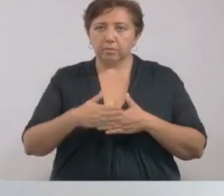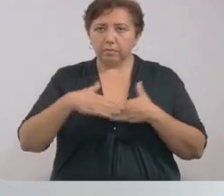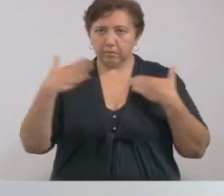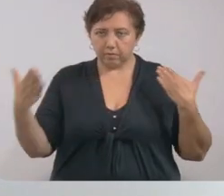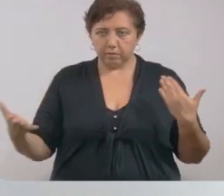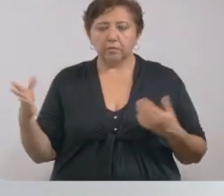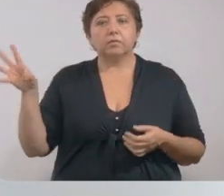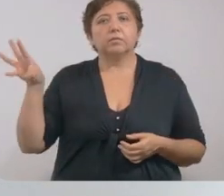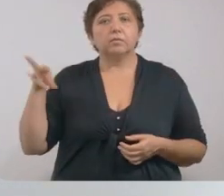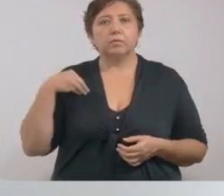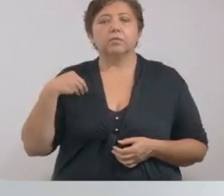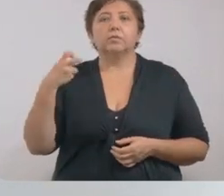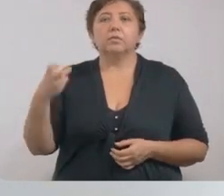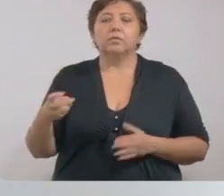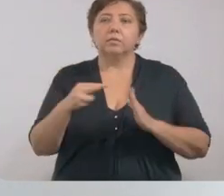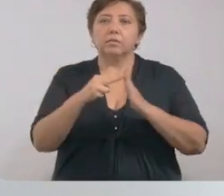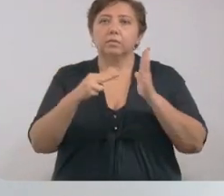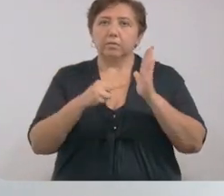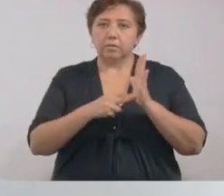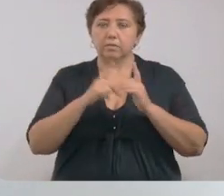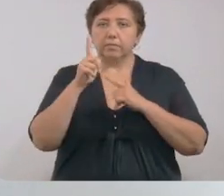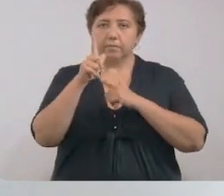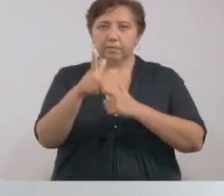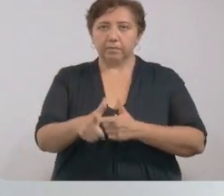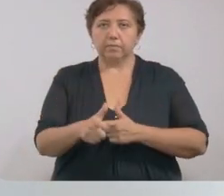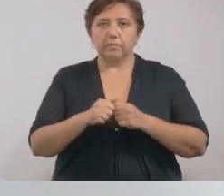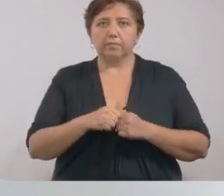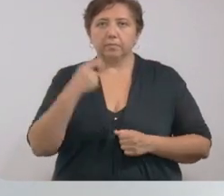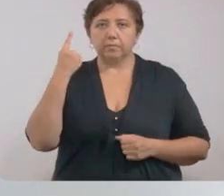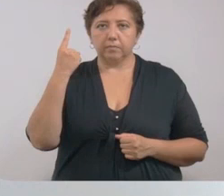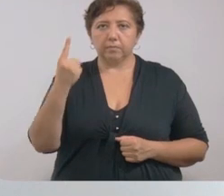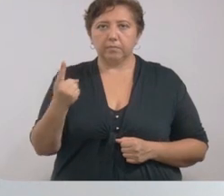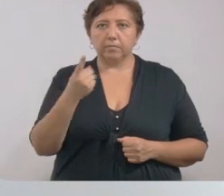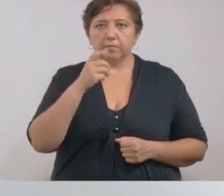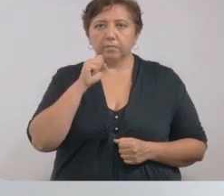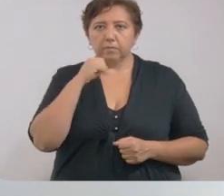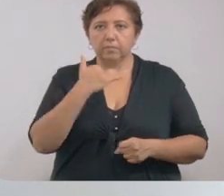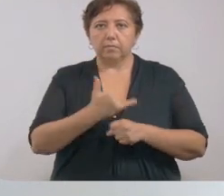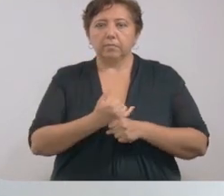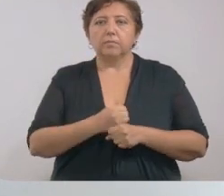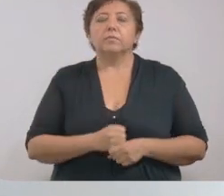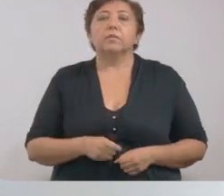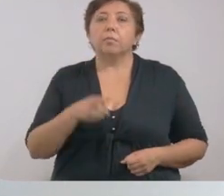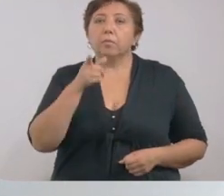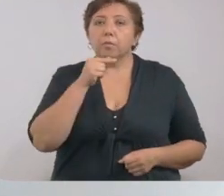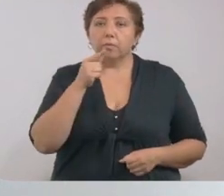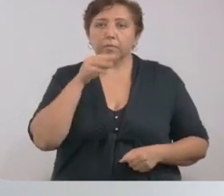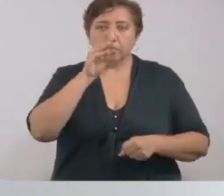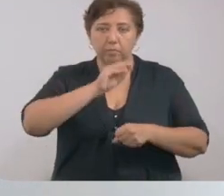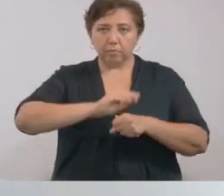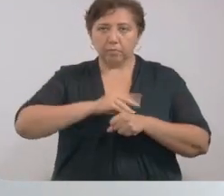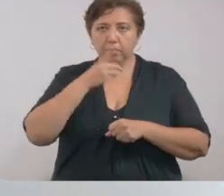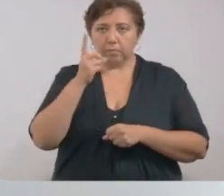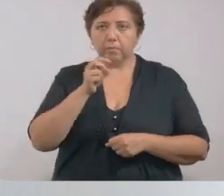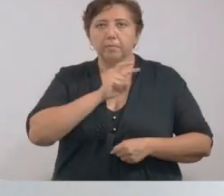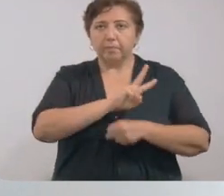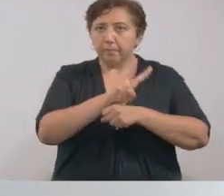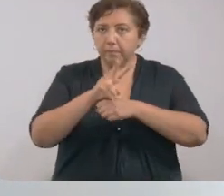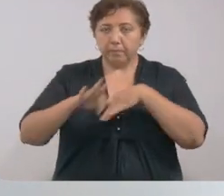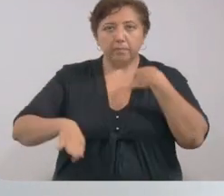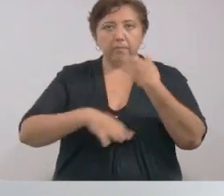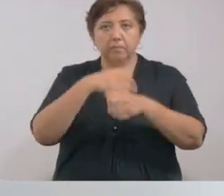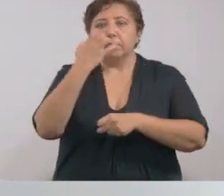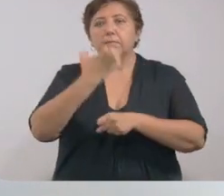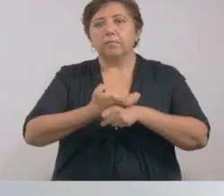el avance de los contagios. Estas medidas son las siguientes. 1. La Secretaría de Seguridad Pública implementa un operativo